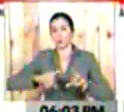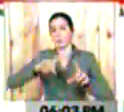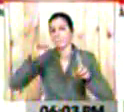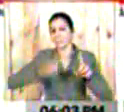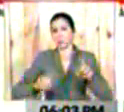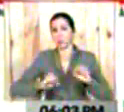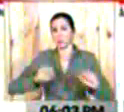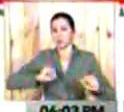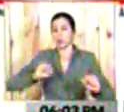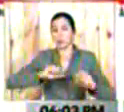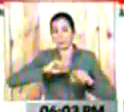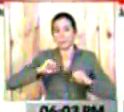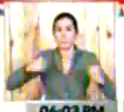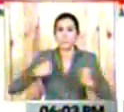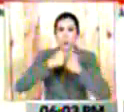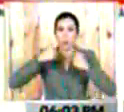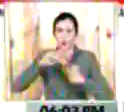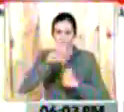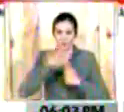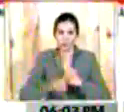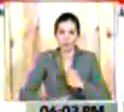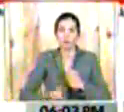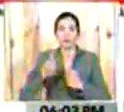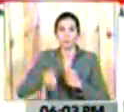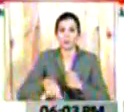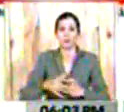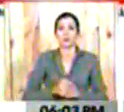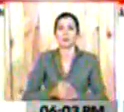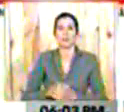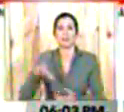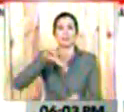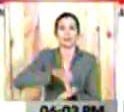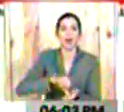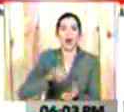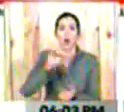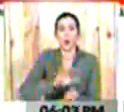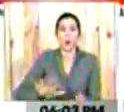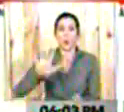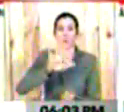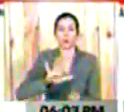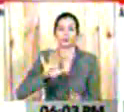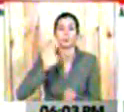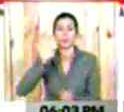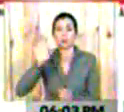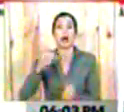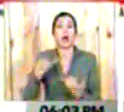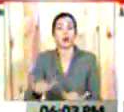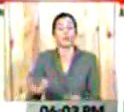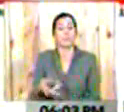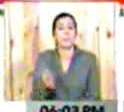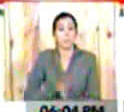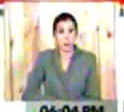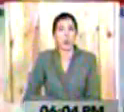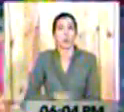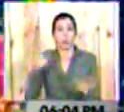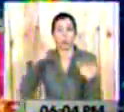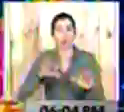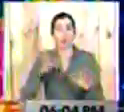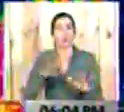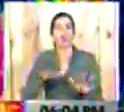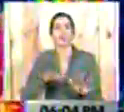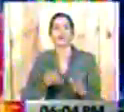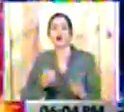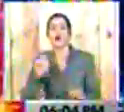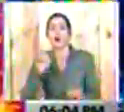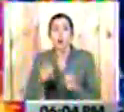actividades eléctricas, todo lo que es la zona central y oriental del país en estos momentos se está intensificando las precipitaciones un poco más hacia lo que es el occidente